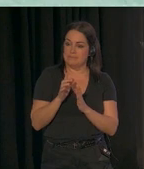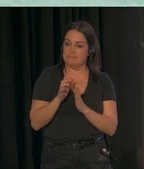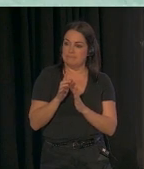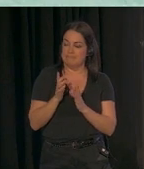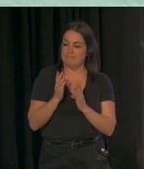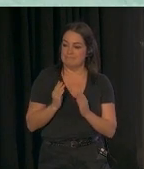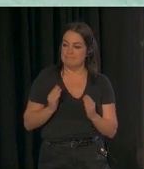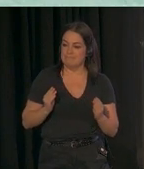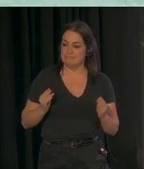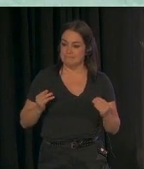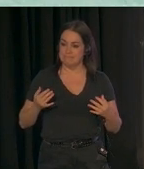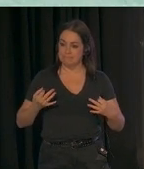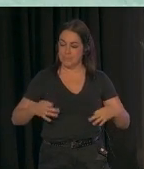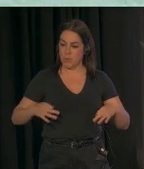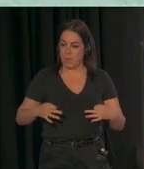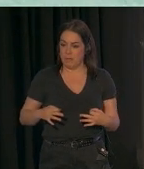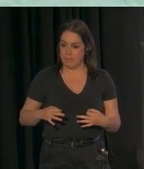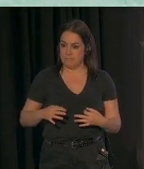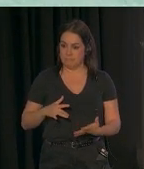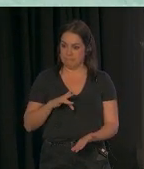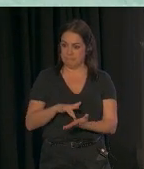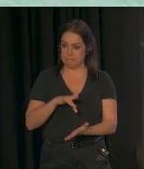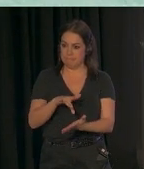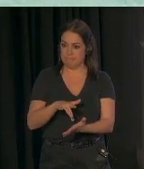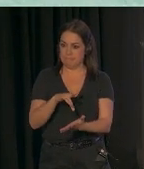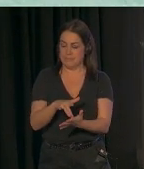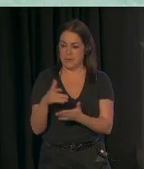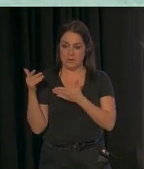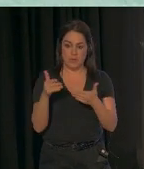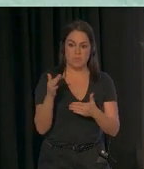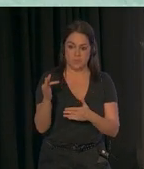Pero es gracias a podernos centrar en las cosas de una forma positiva.